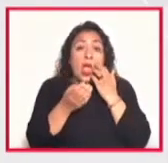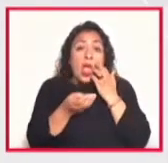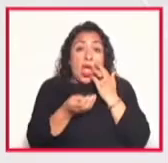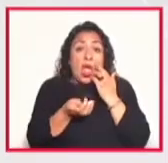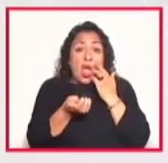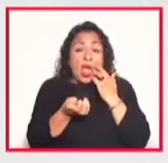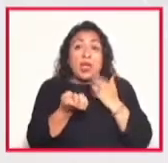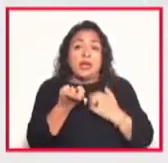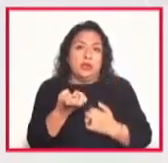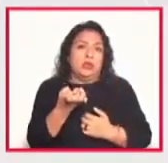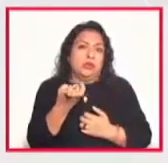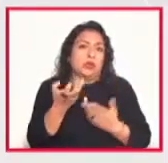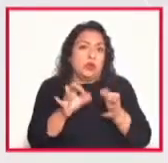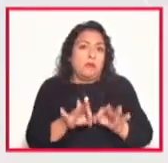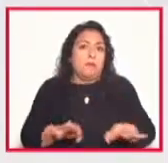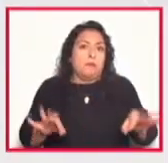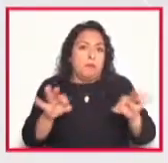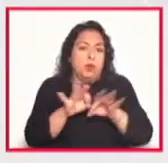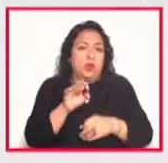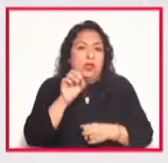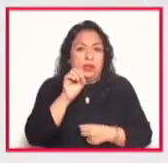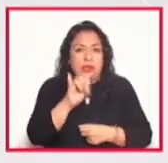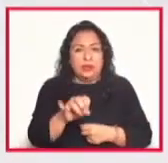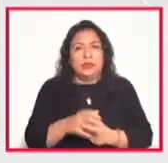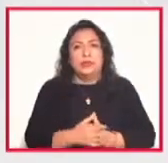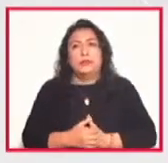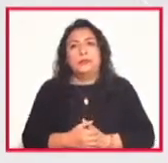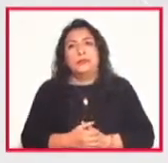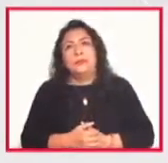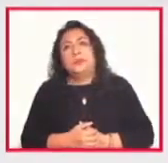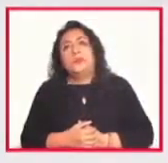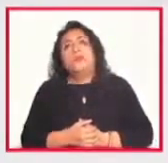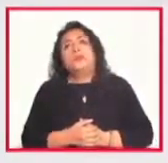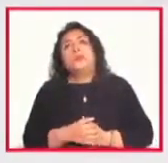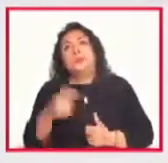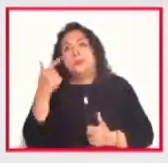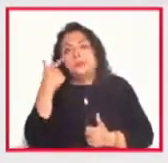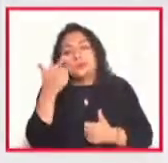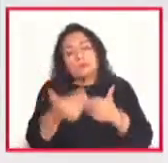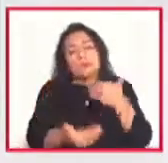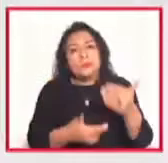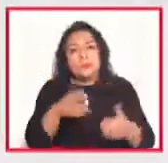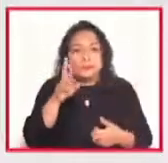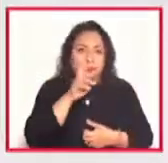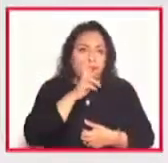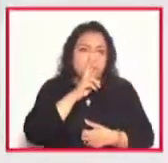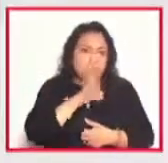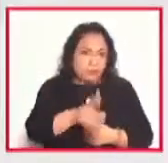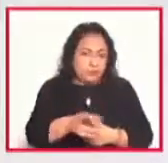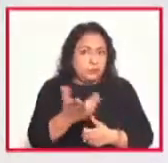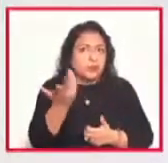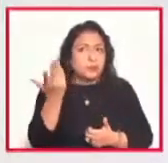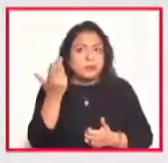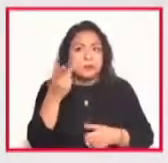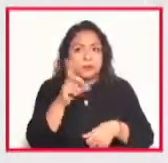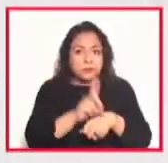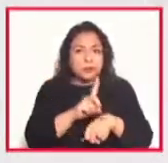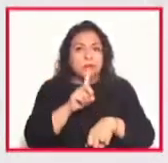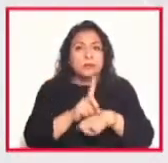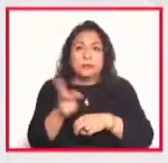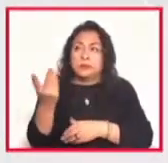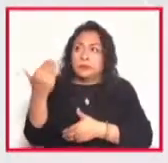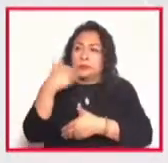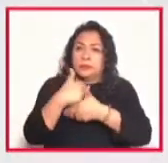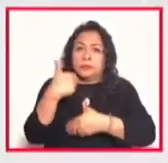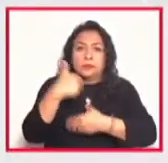es la otra parte y vamos viendo un resultado que cada día está viniendo más gente